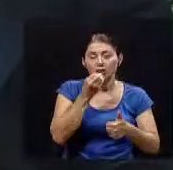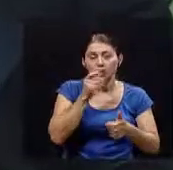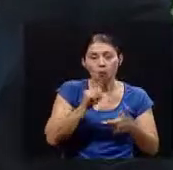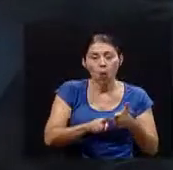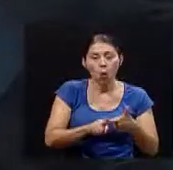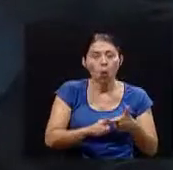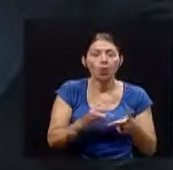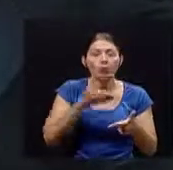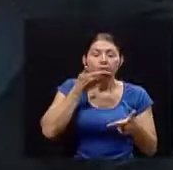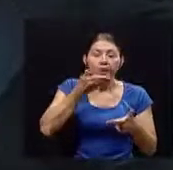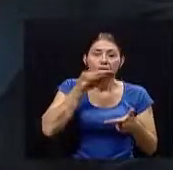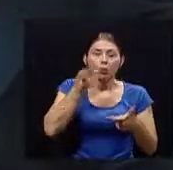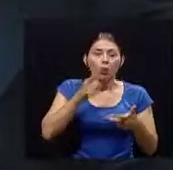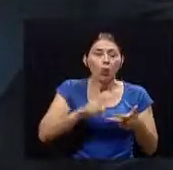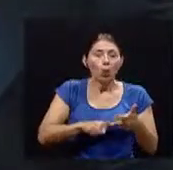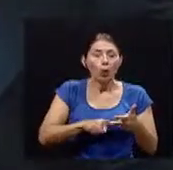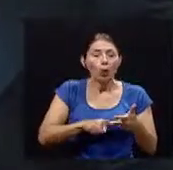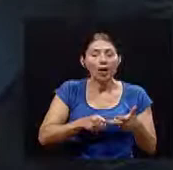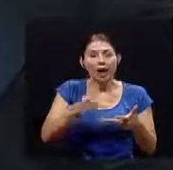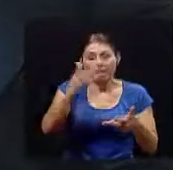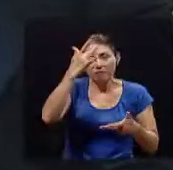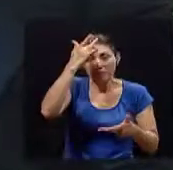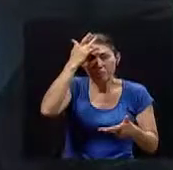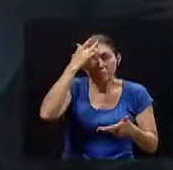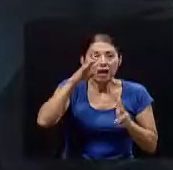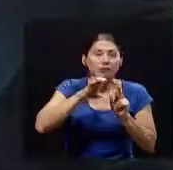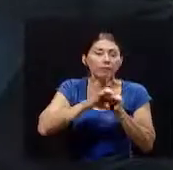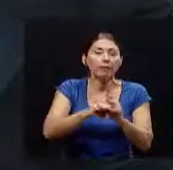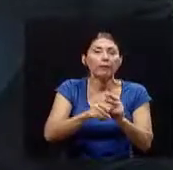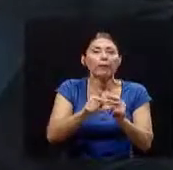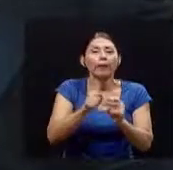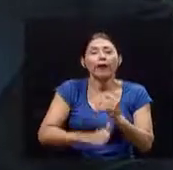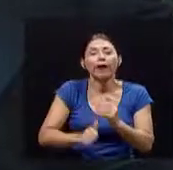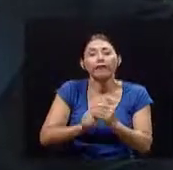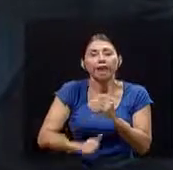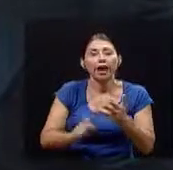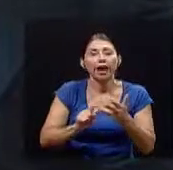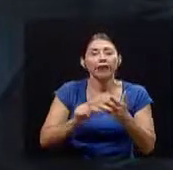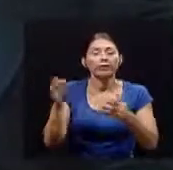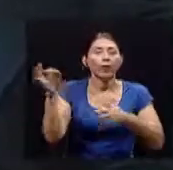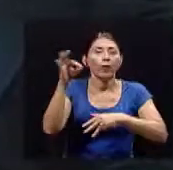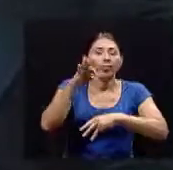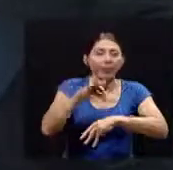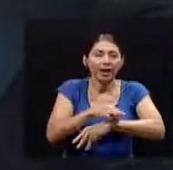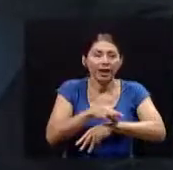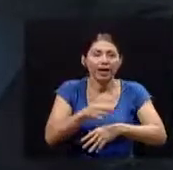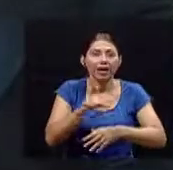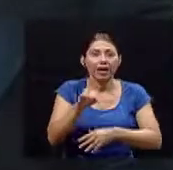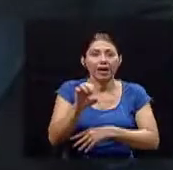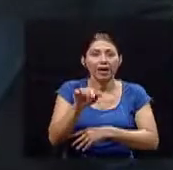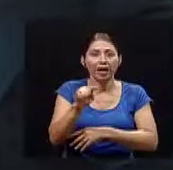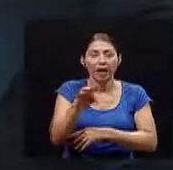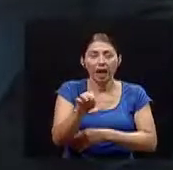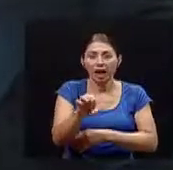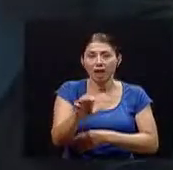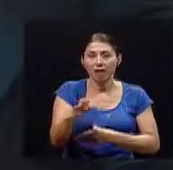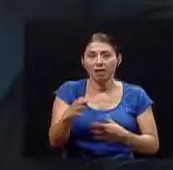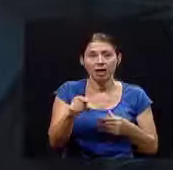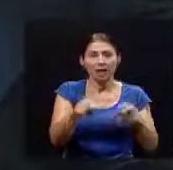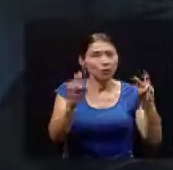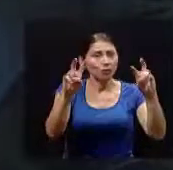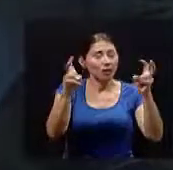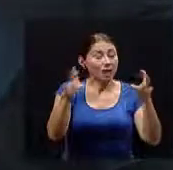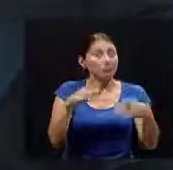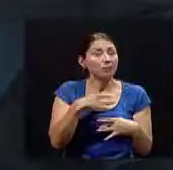propiciamos ambientes para otras enfermedades graves como diarreas dengue por las inundaciones y demás es un tema sumamente